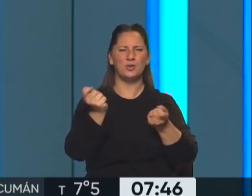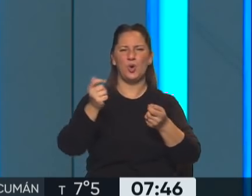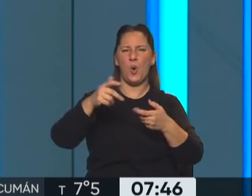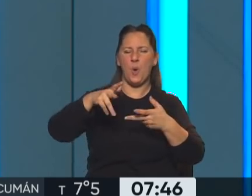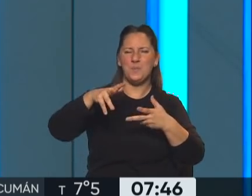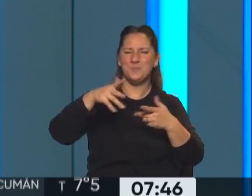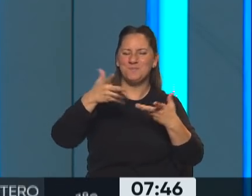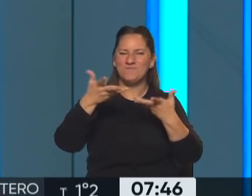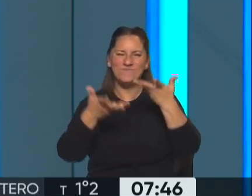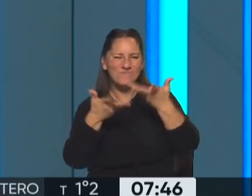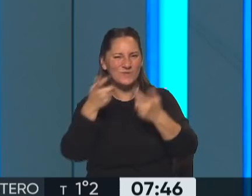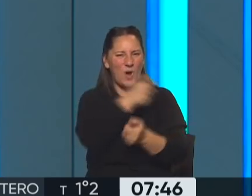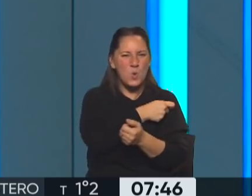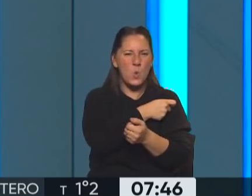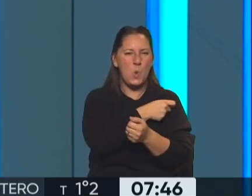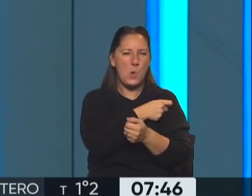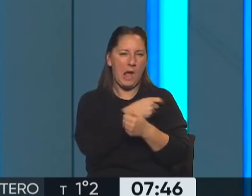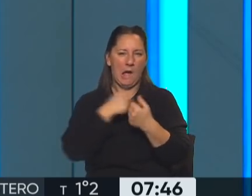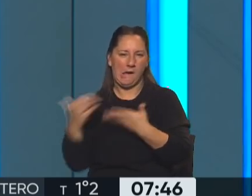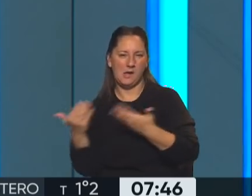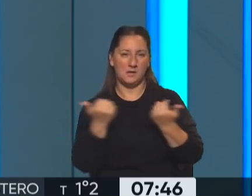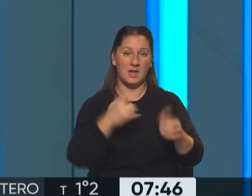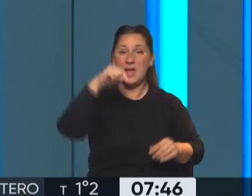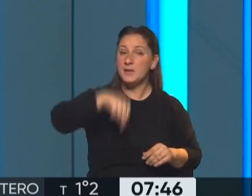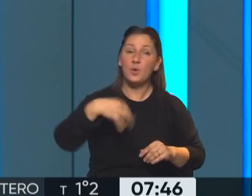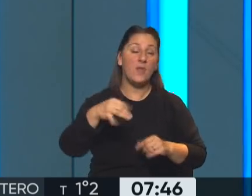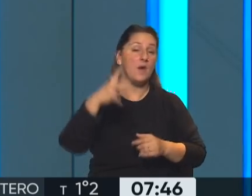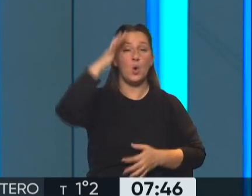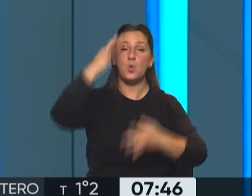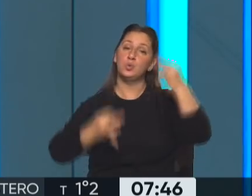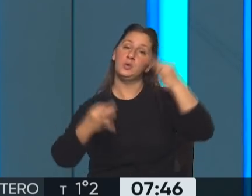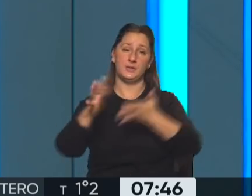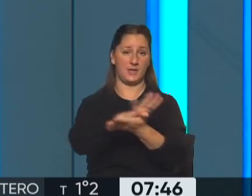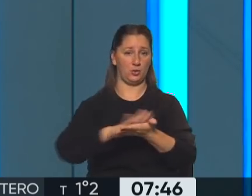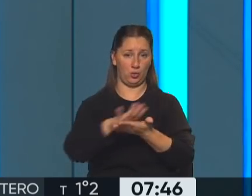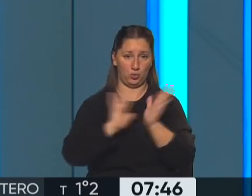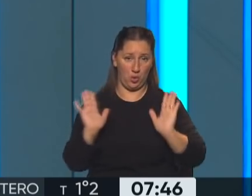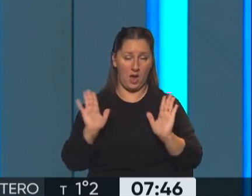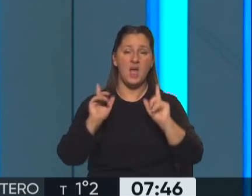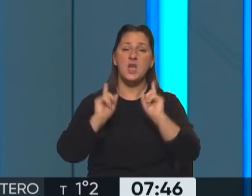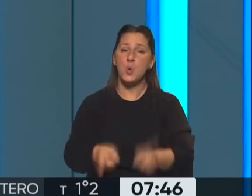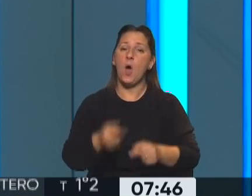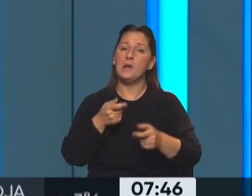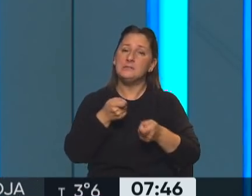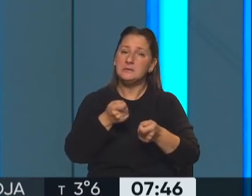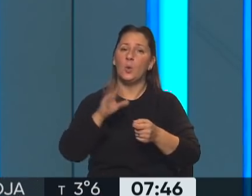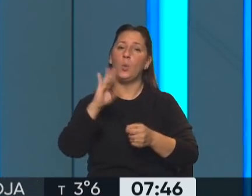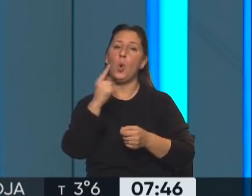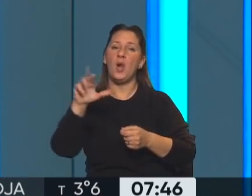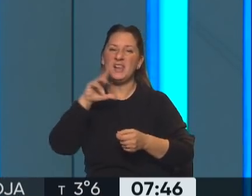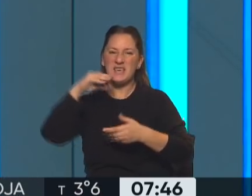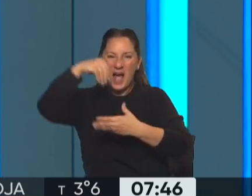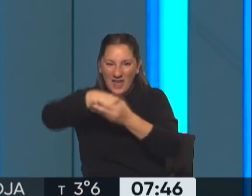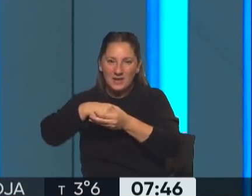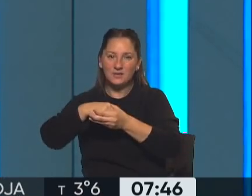y que hubo intereses en el medio. Bueno, esto se debería dirimir en la justicia, mientras tanto, insisto, Patricia Bullrich sigue en el tironeo interno